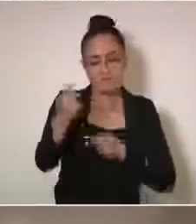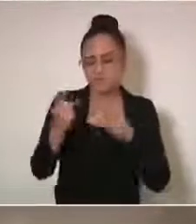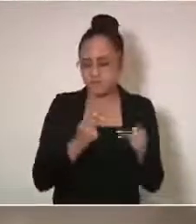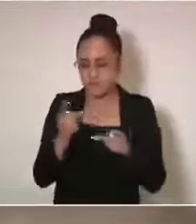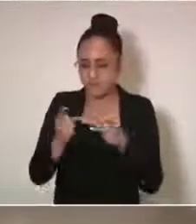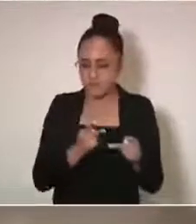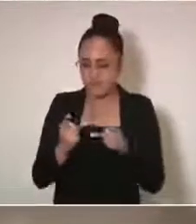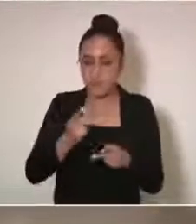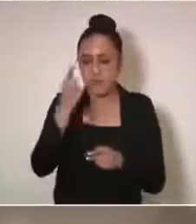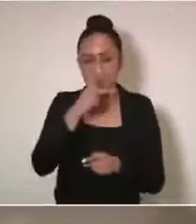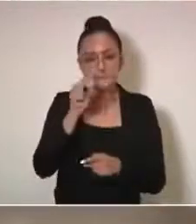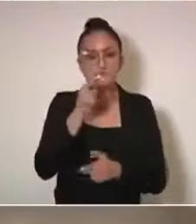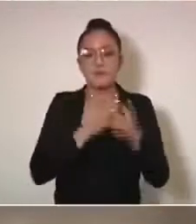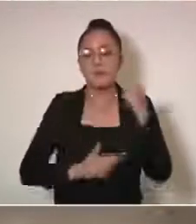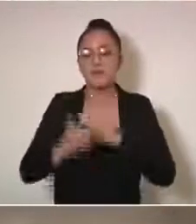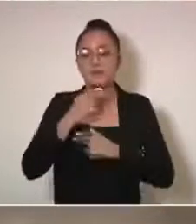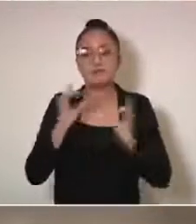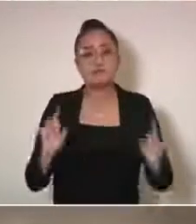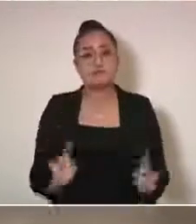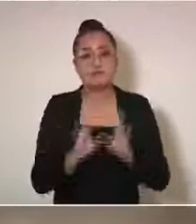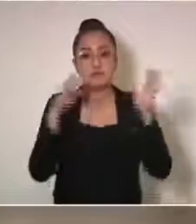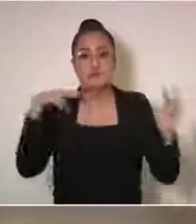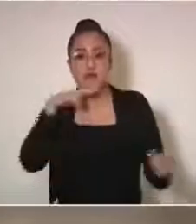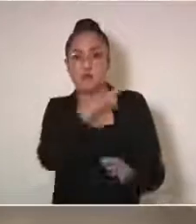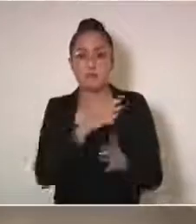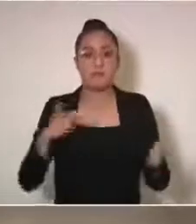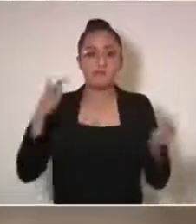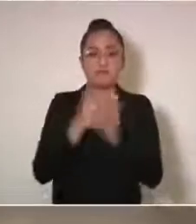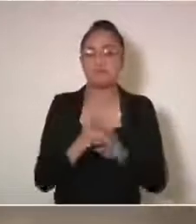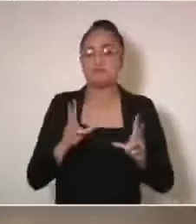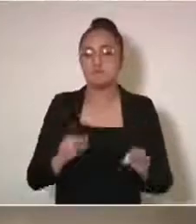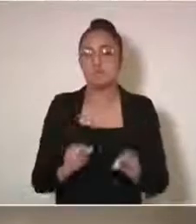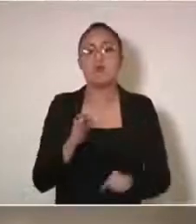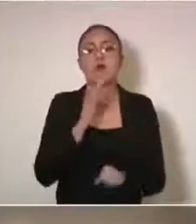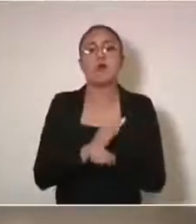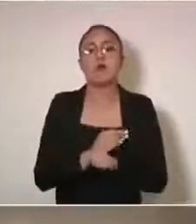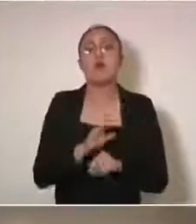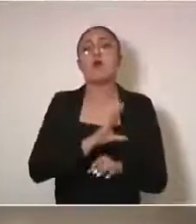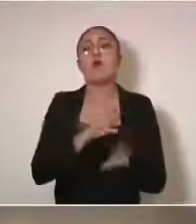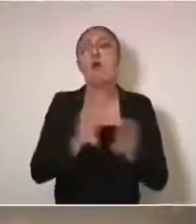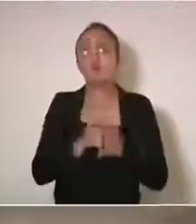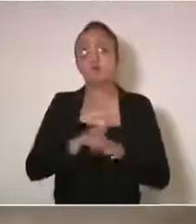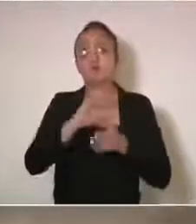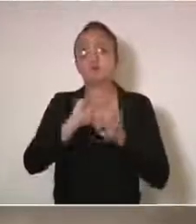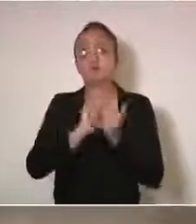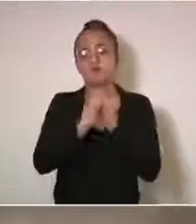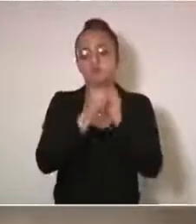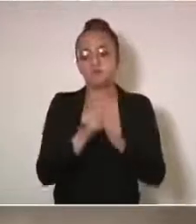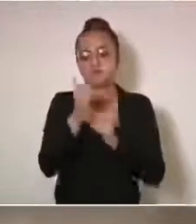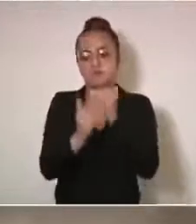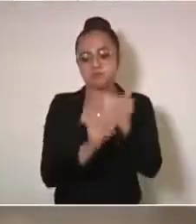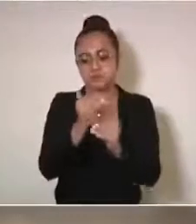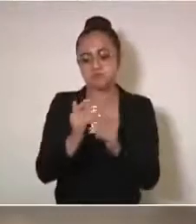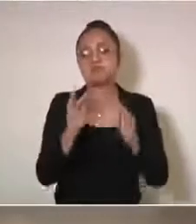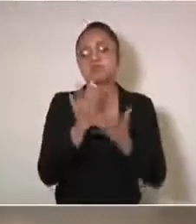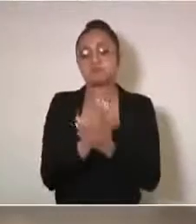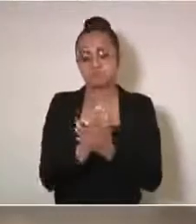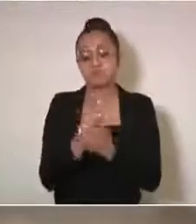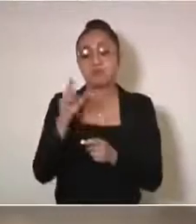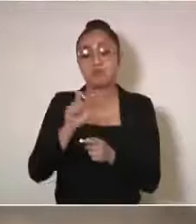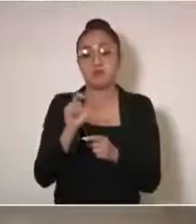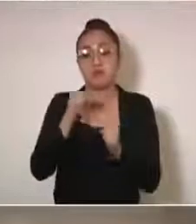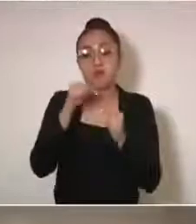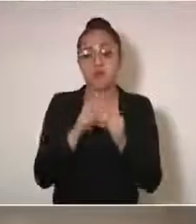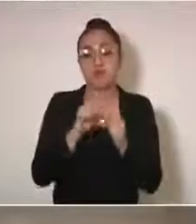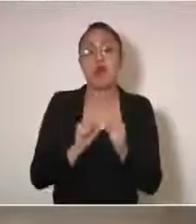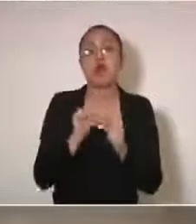a agosto para que no regresemos de forma improvisada. Voy a mencionar las etapas mediante las cuales iremos transitando de aquí